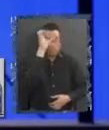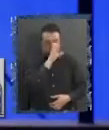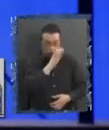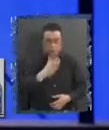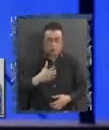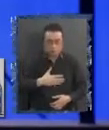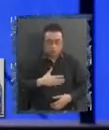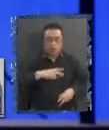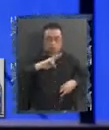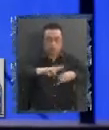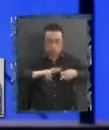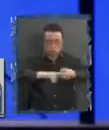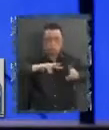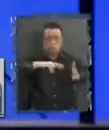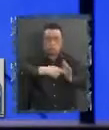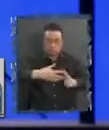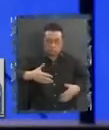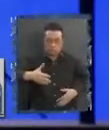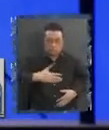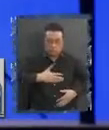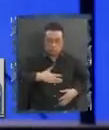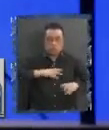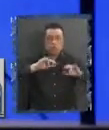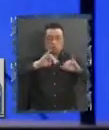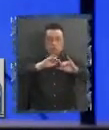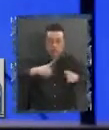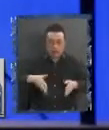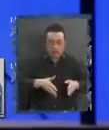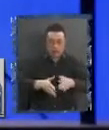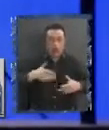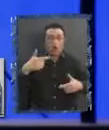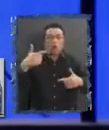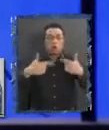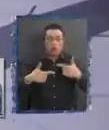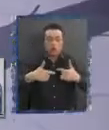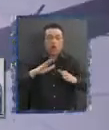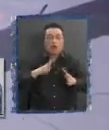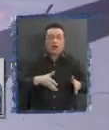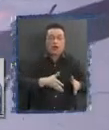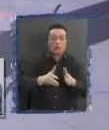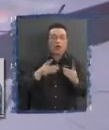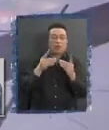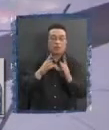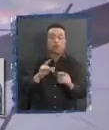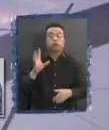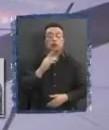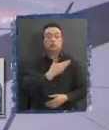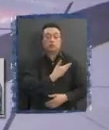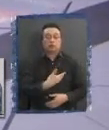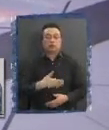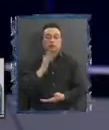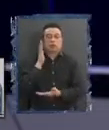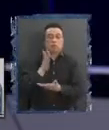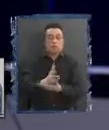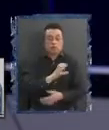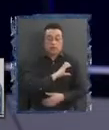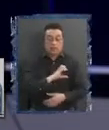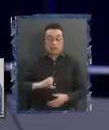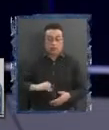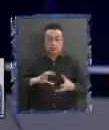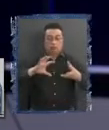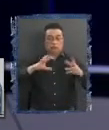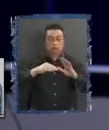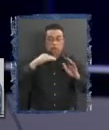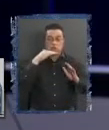solucionar el conflicto vía política, vía democrática. Pero, por ejemplo, si el presidente decide hacer un Estado excepcional constitucional como el que